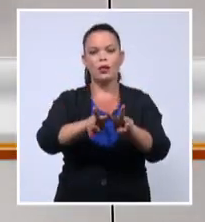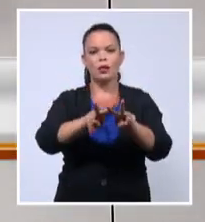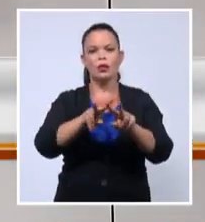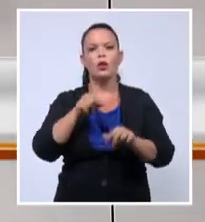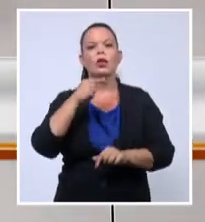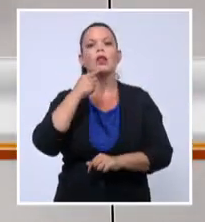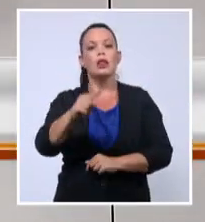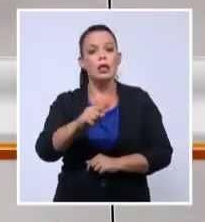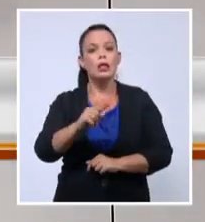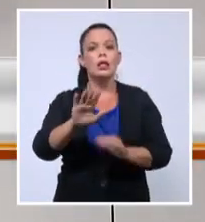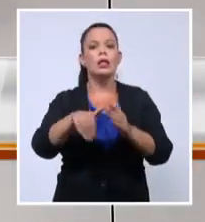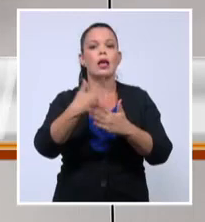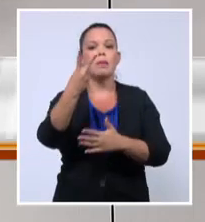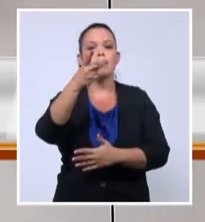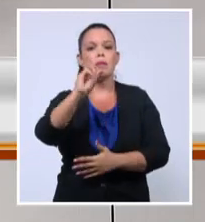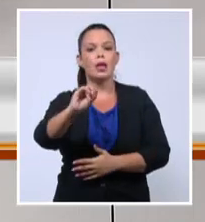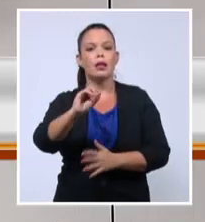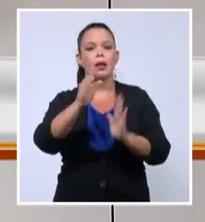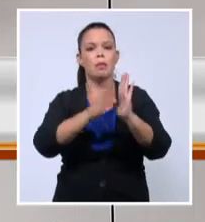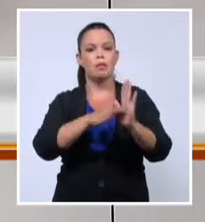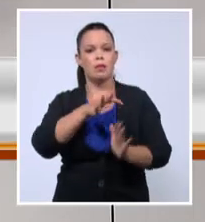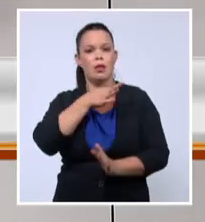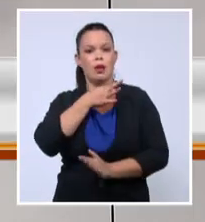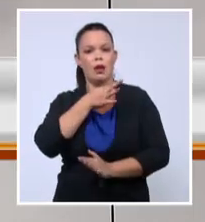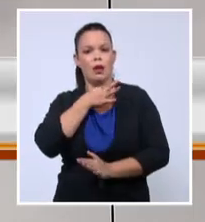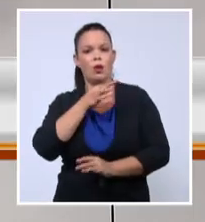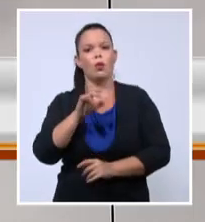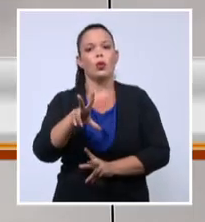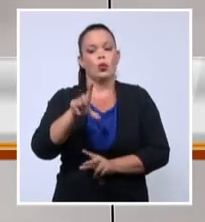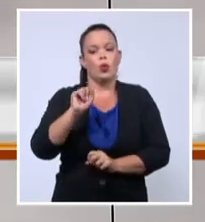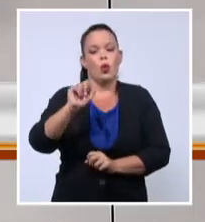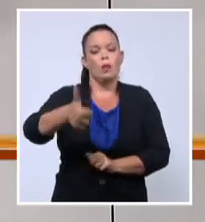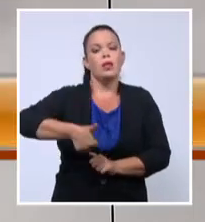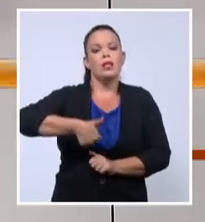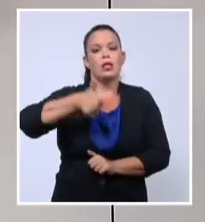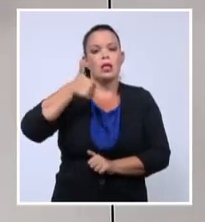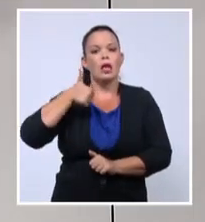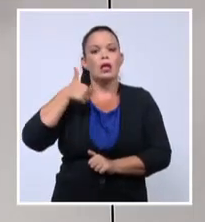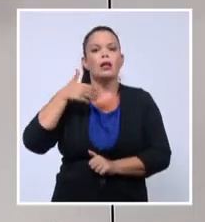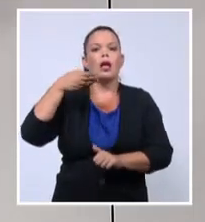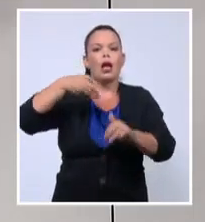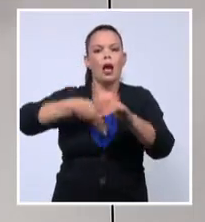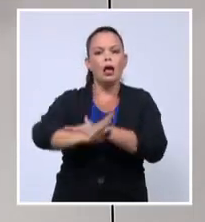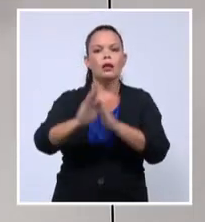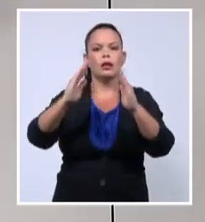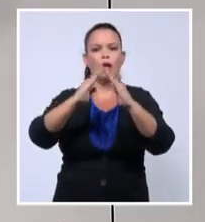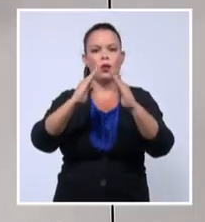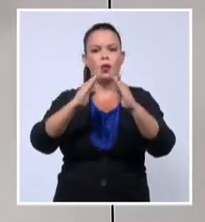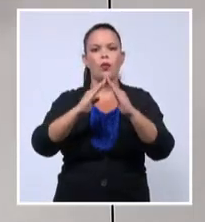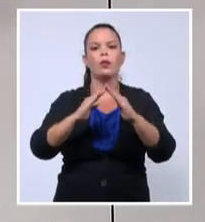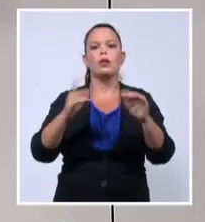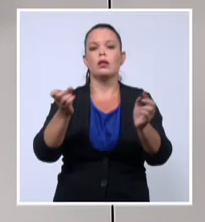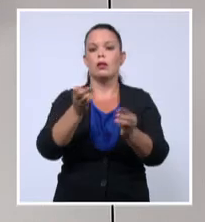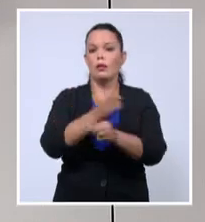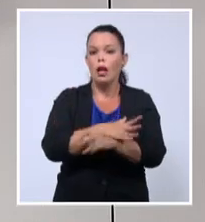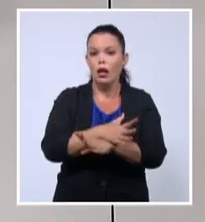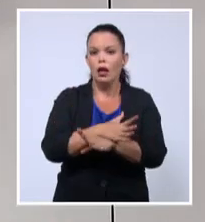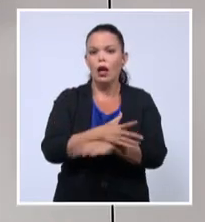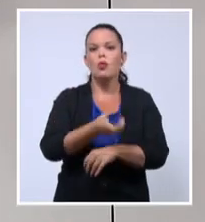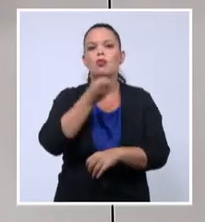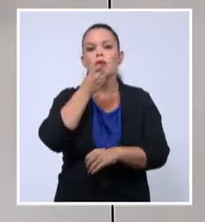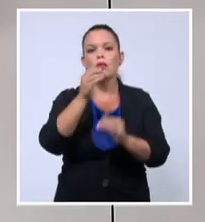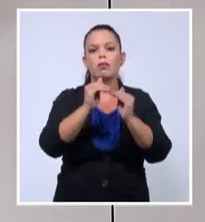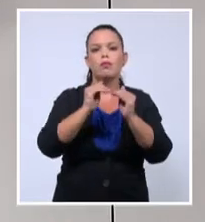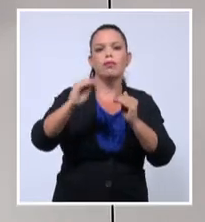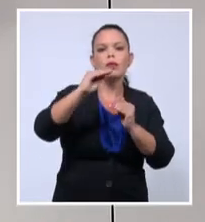de enero, cuando Joe Biden llegue a la Casa Blanca, Estados Unidos habrá traspasado el umbral de los 20 millones de